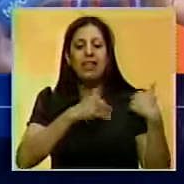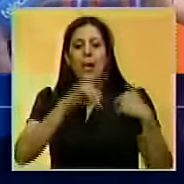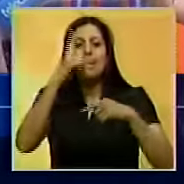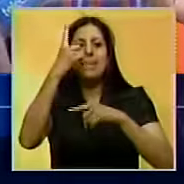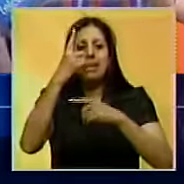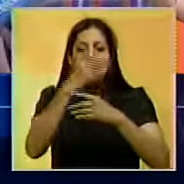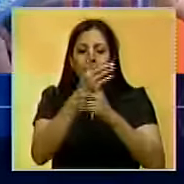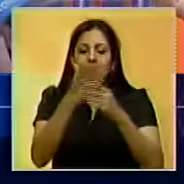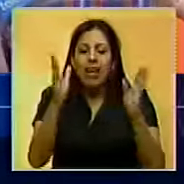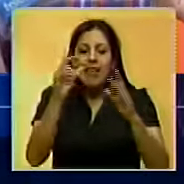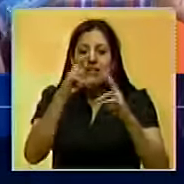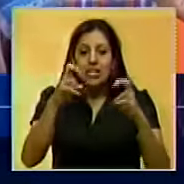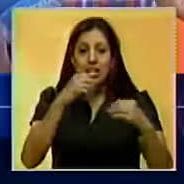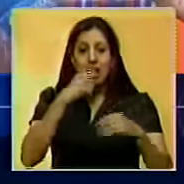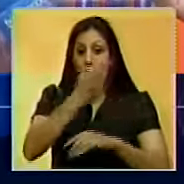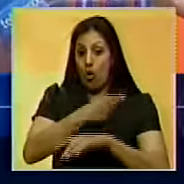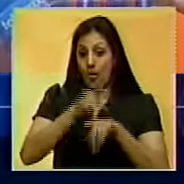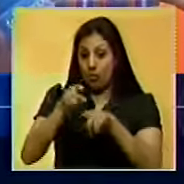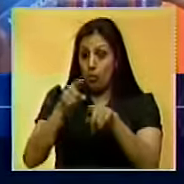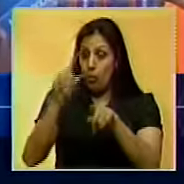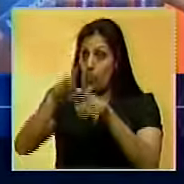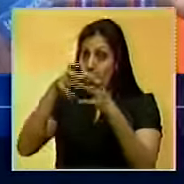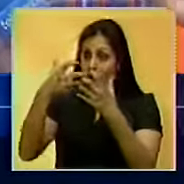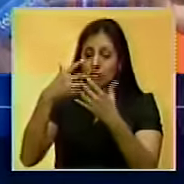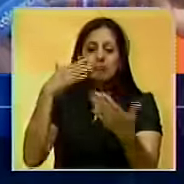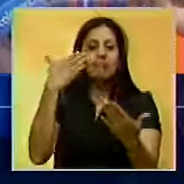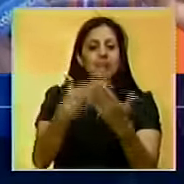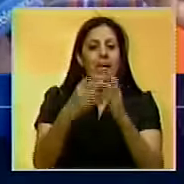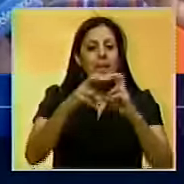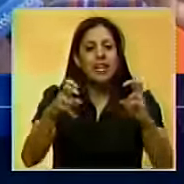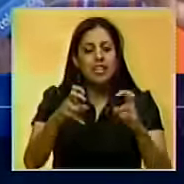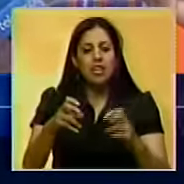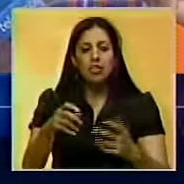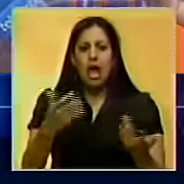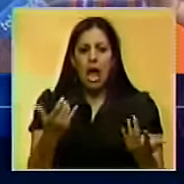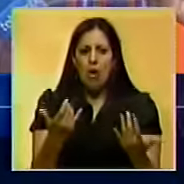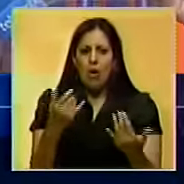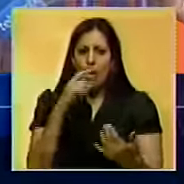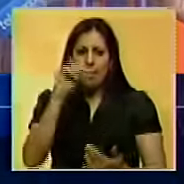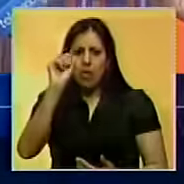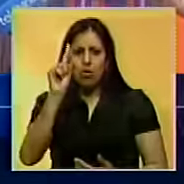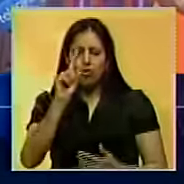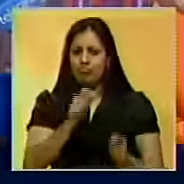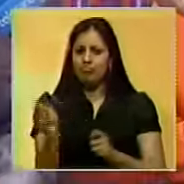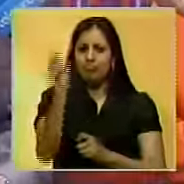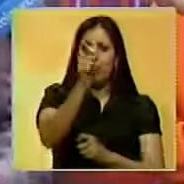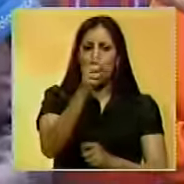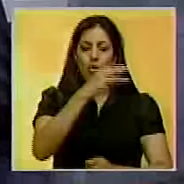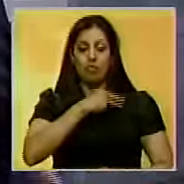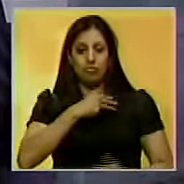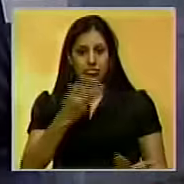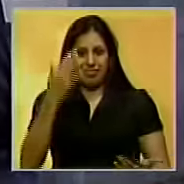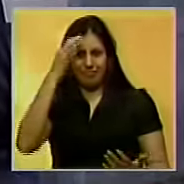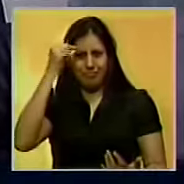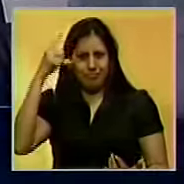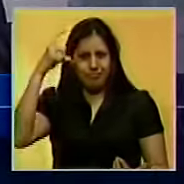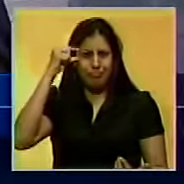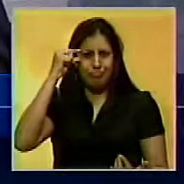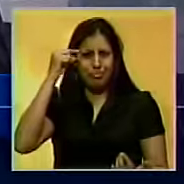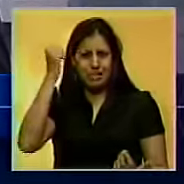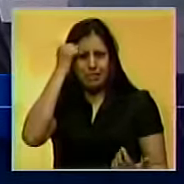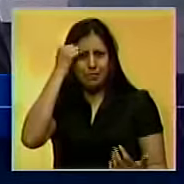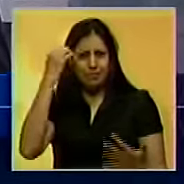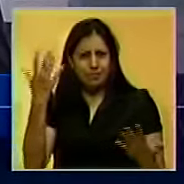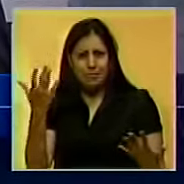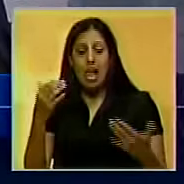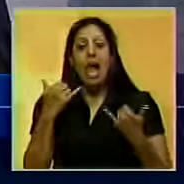primero que abra una investigación? El propio gobierno. Eso es lo responsable, es lo sensato, es lo que dice el sentido común. Henry Falcón también